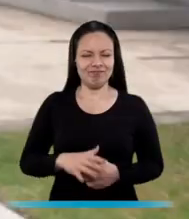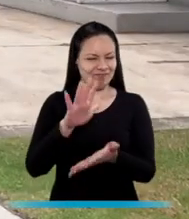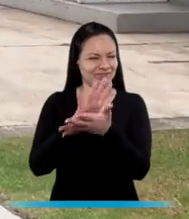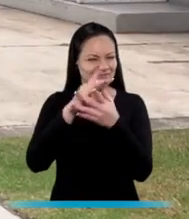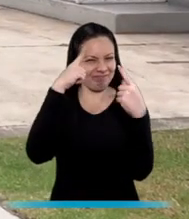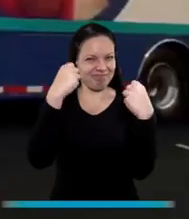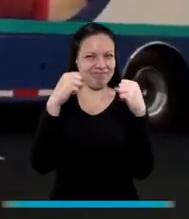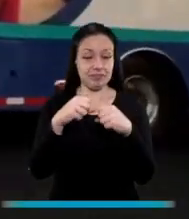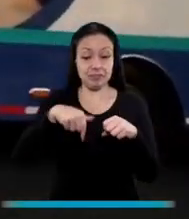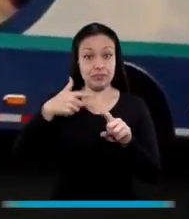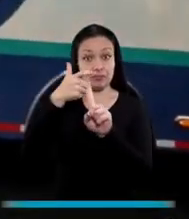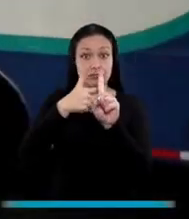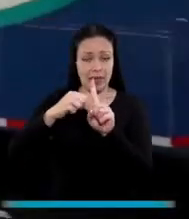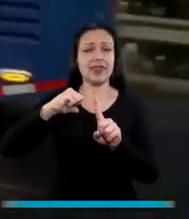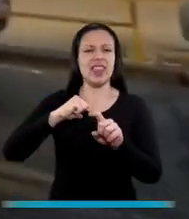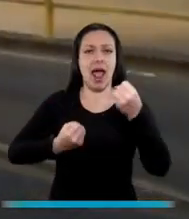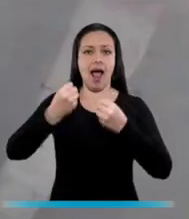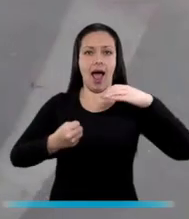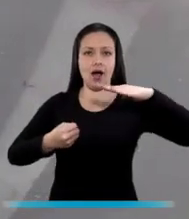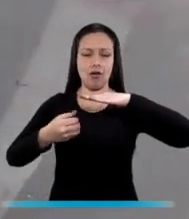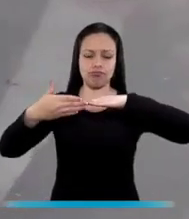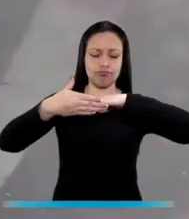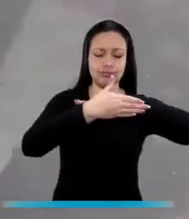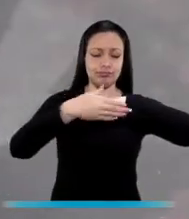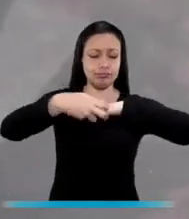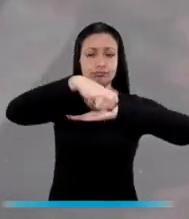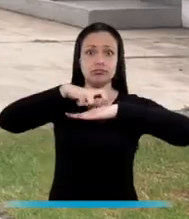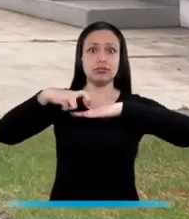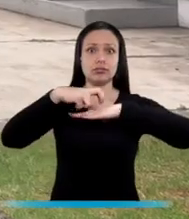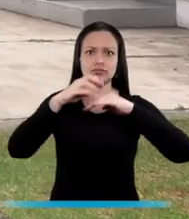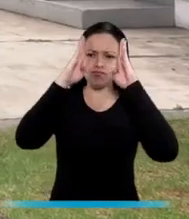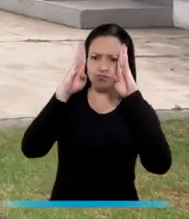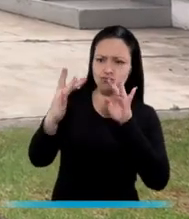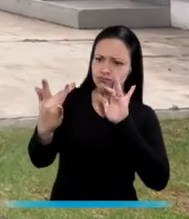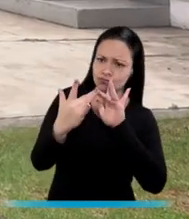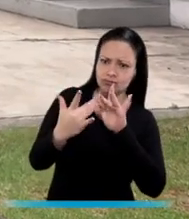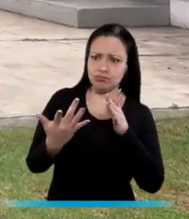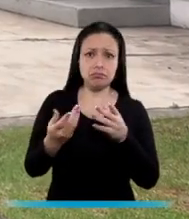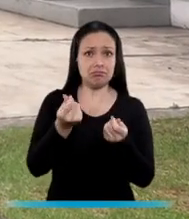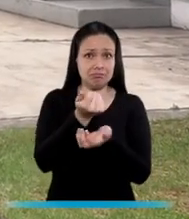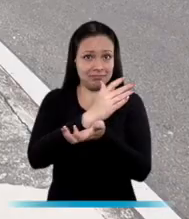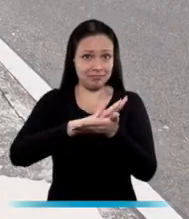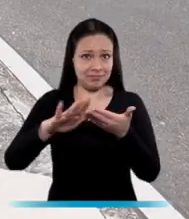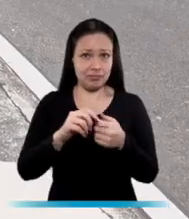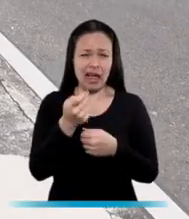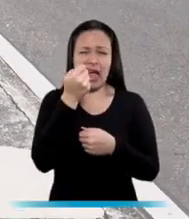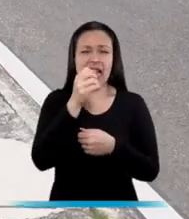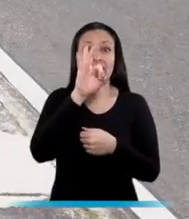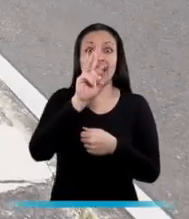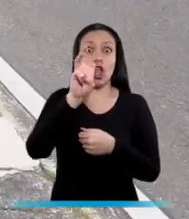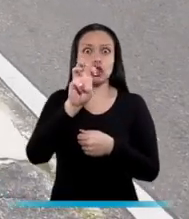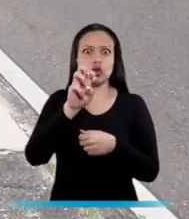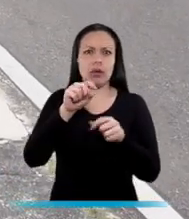No se preocupen, nuestra Procu Móvil recorre el país para brindar a los ciudadanos atención personalizada y sin ningún costo. Son más de